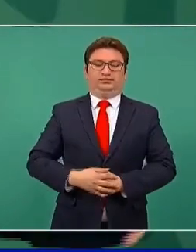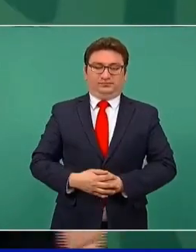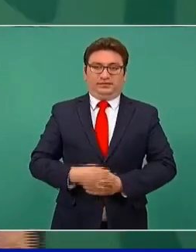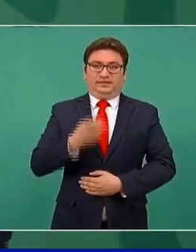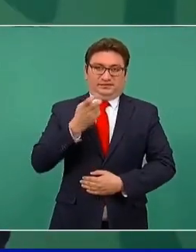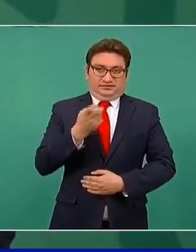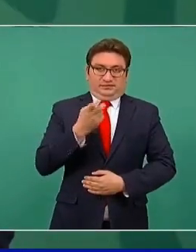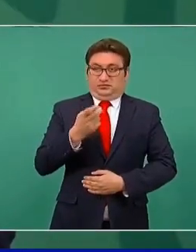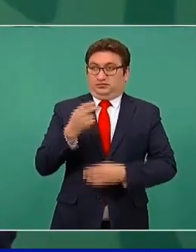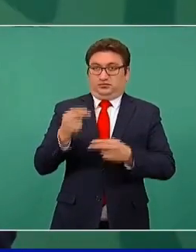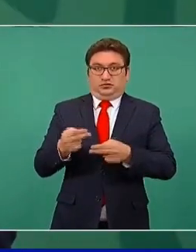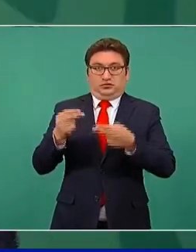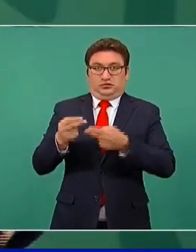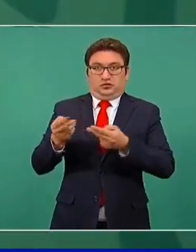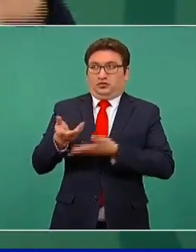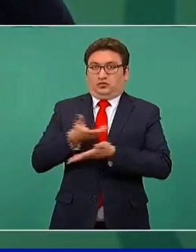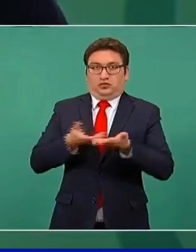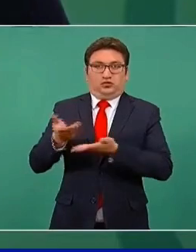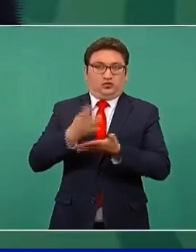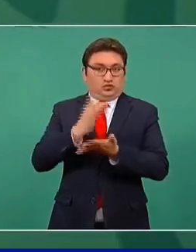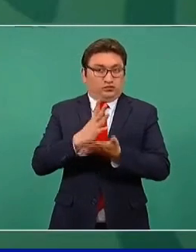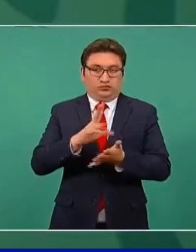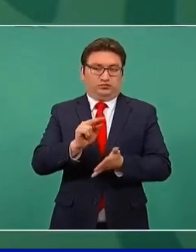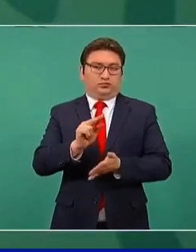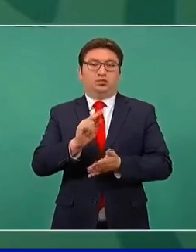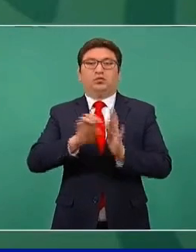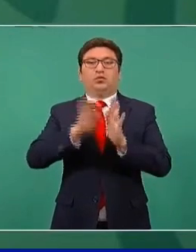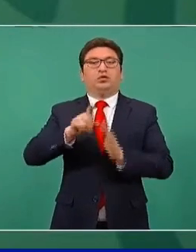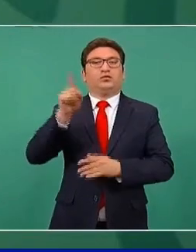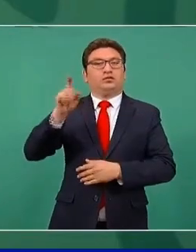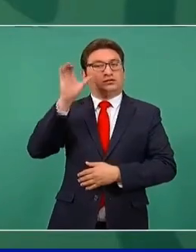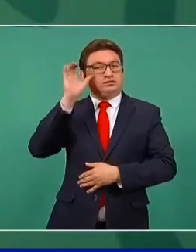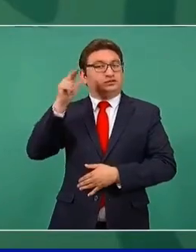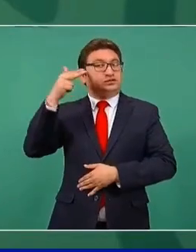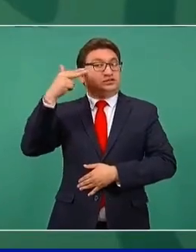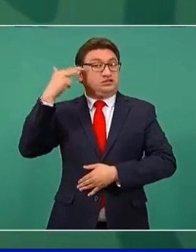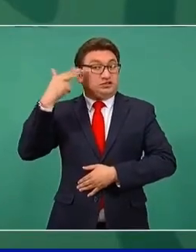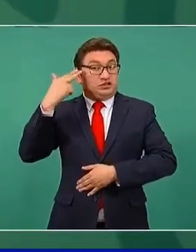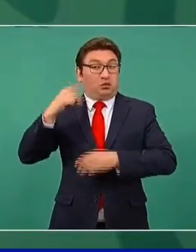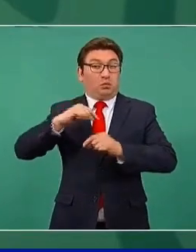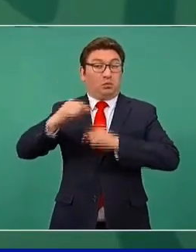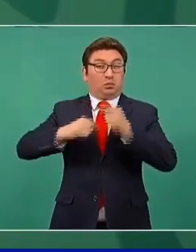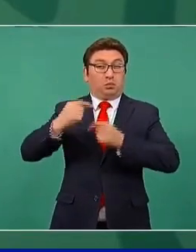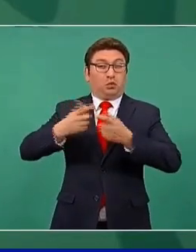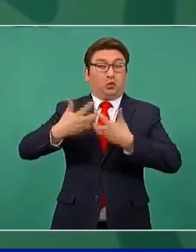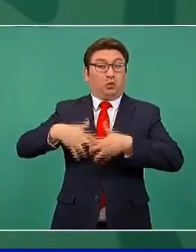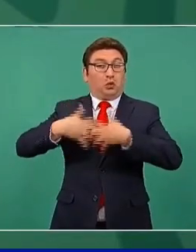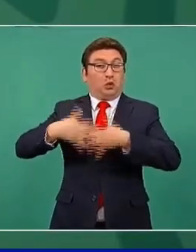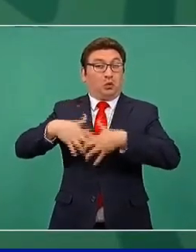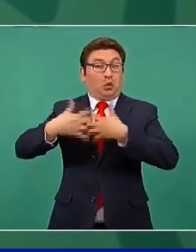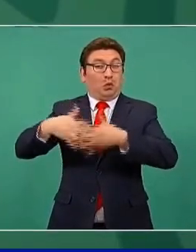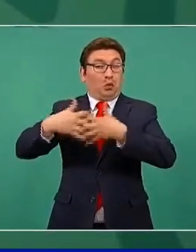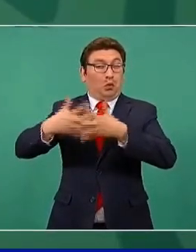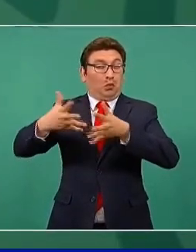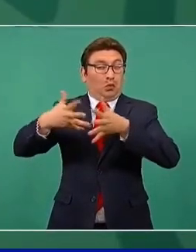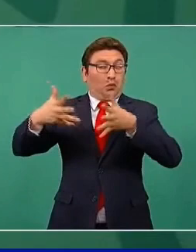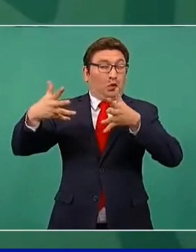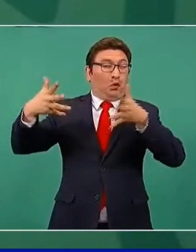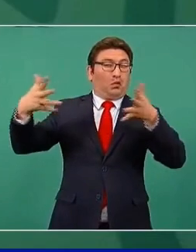Si China ha crecido es porque